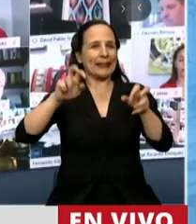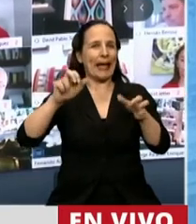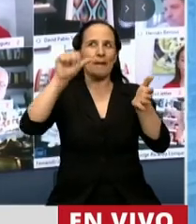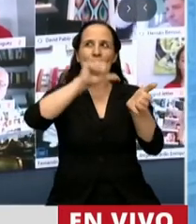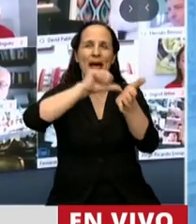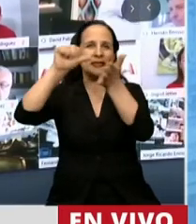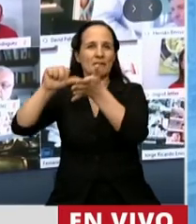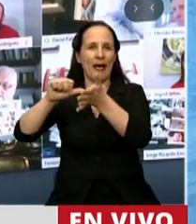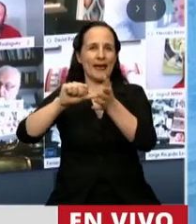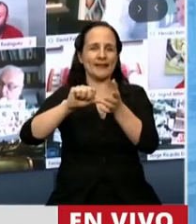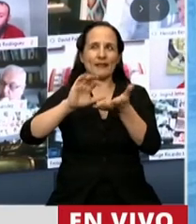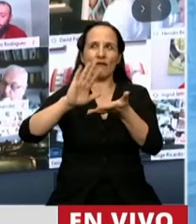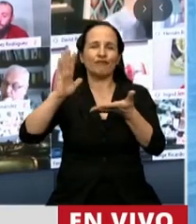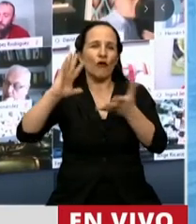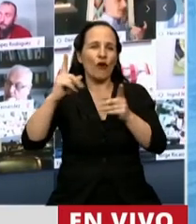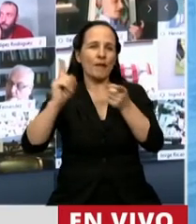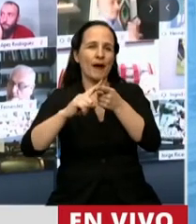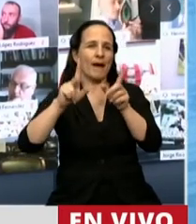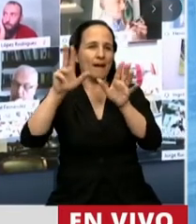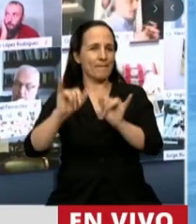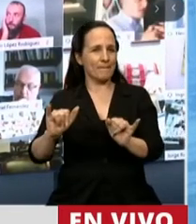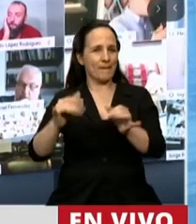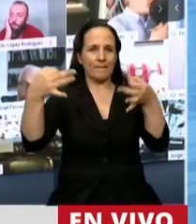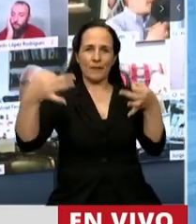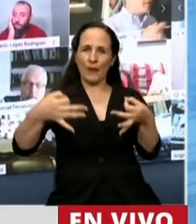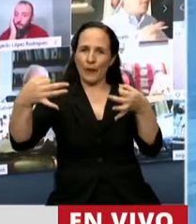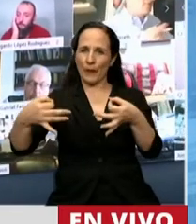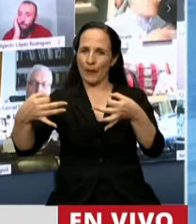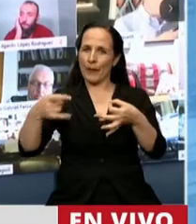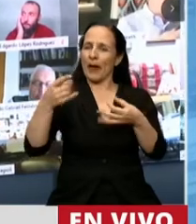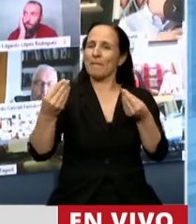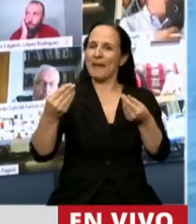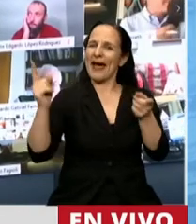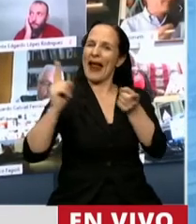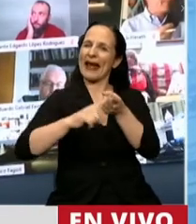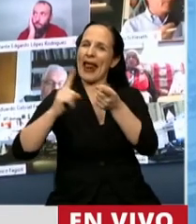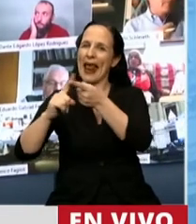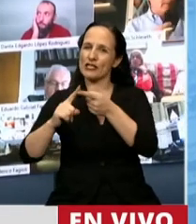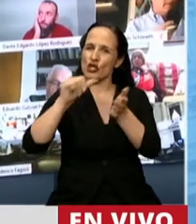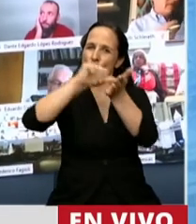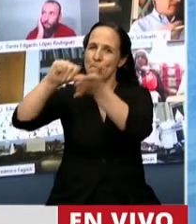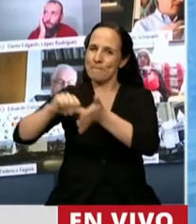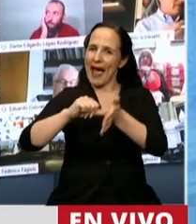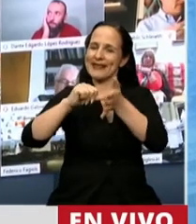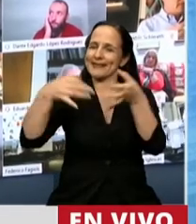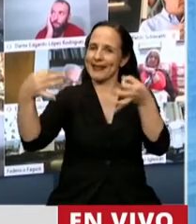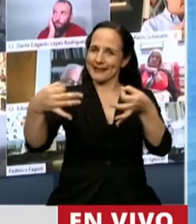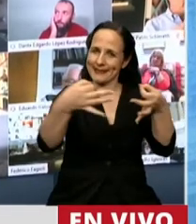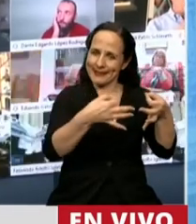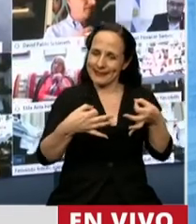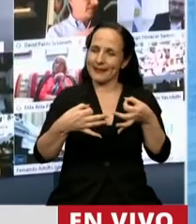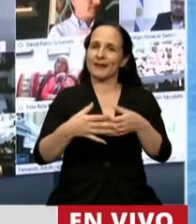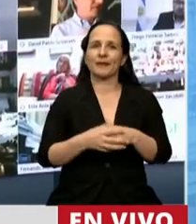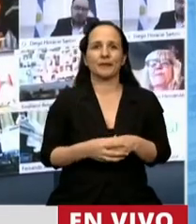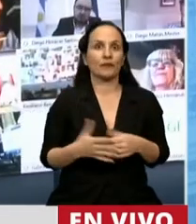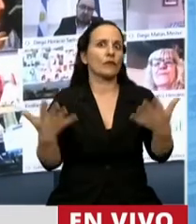funcionar también coadyuvando al mejoramiento de nuestras relaciones internacionales. Por